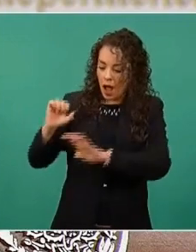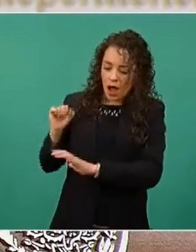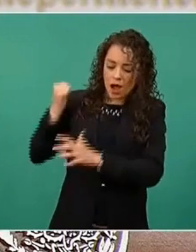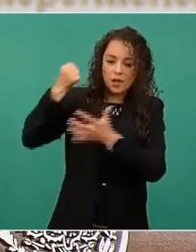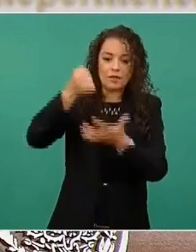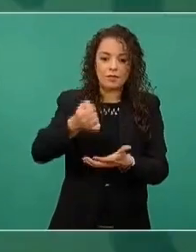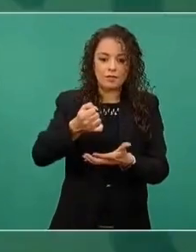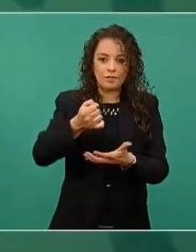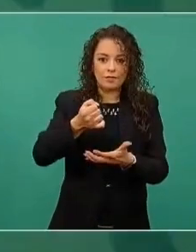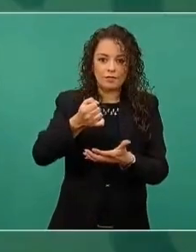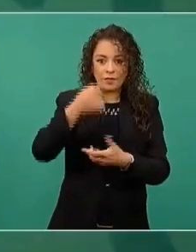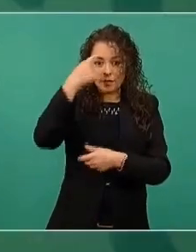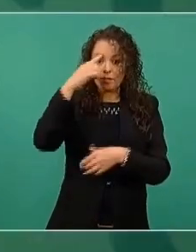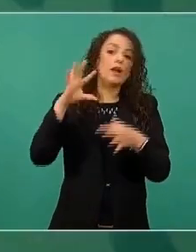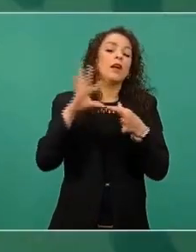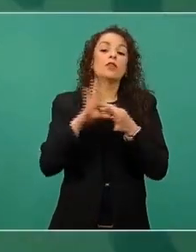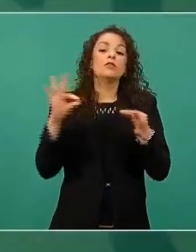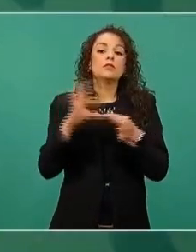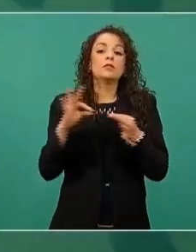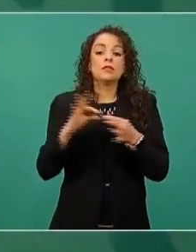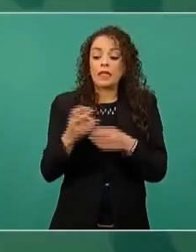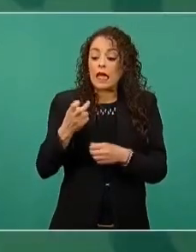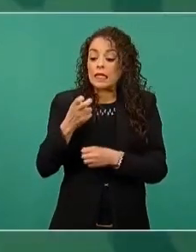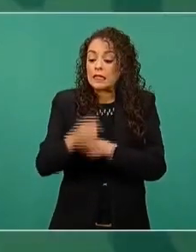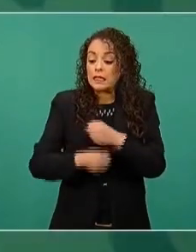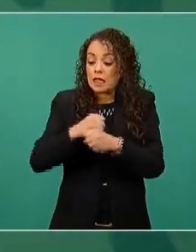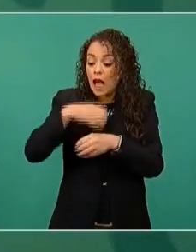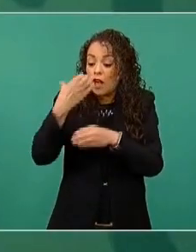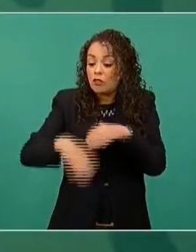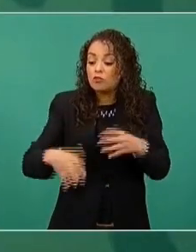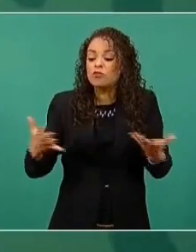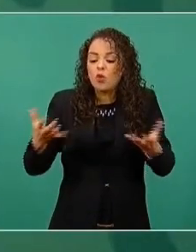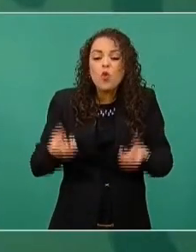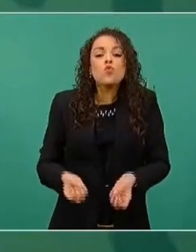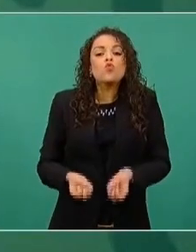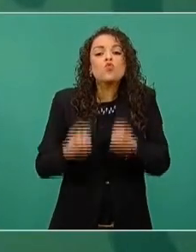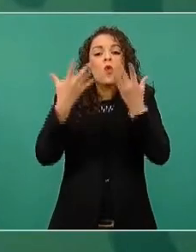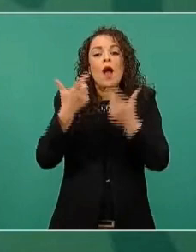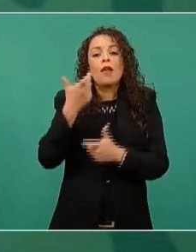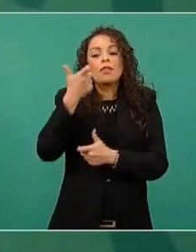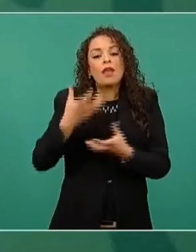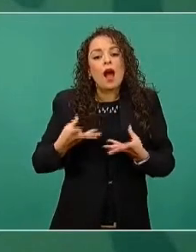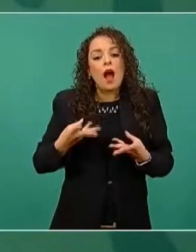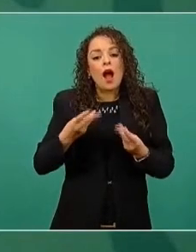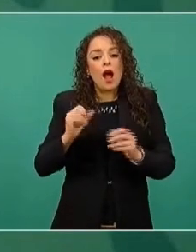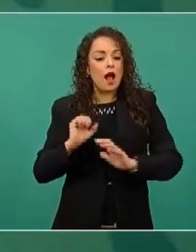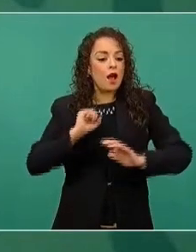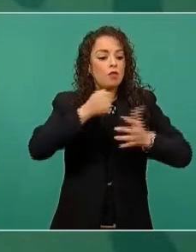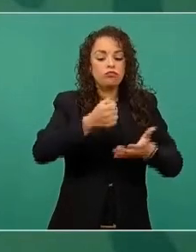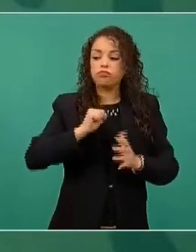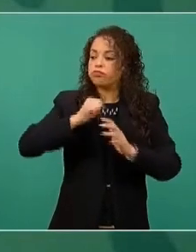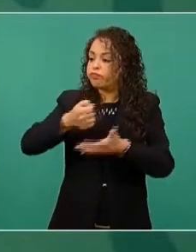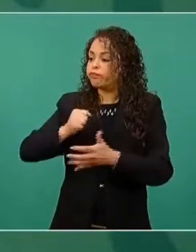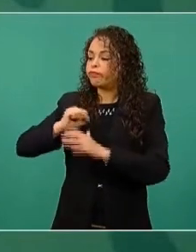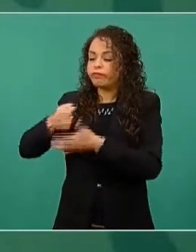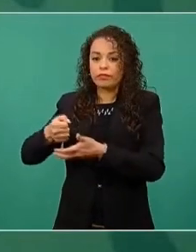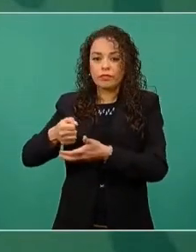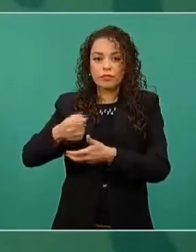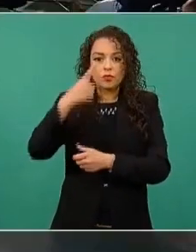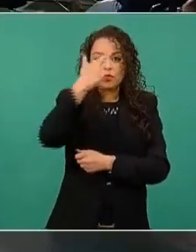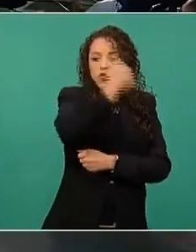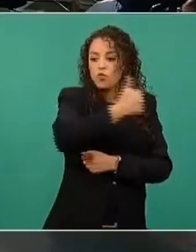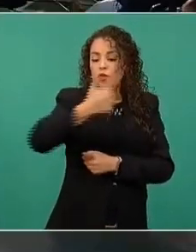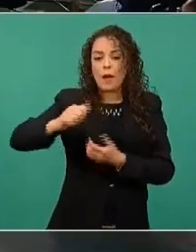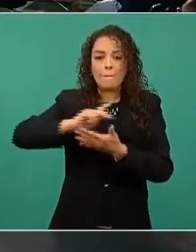terminando, cuánto se ejerció este año para cada